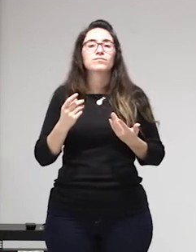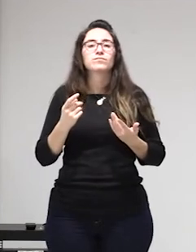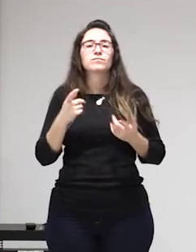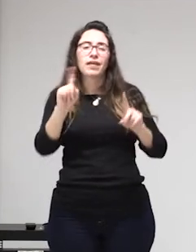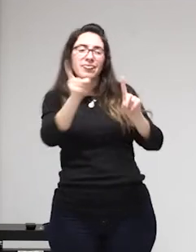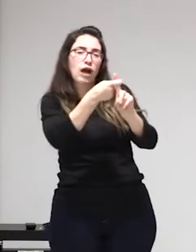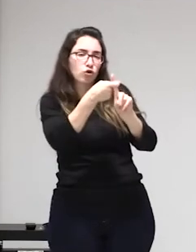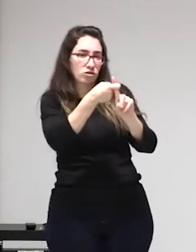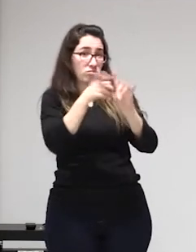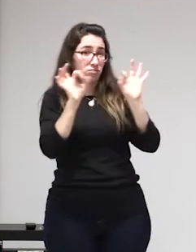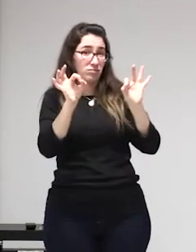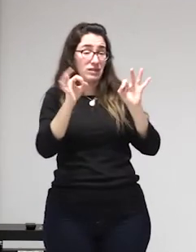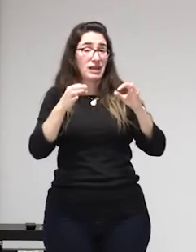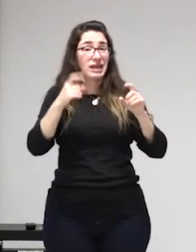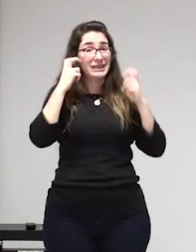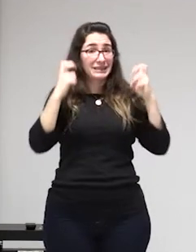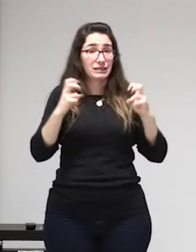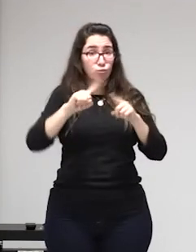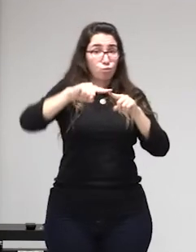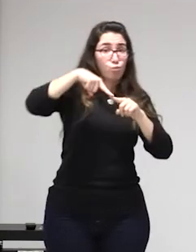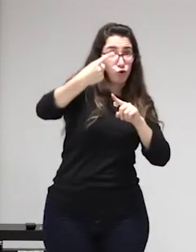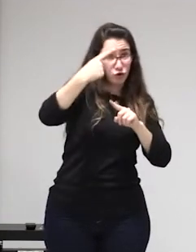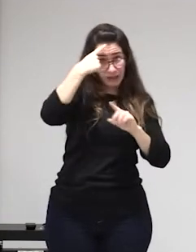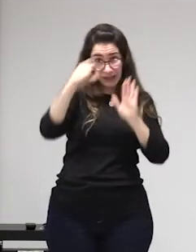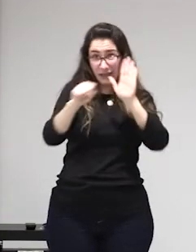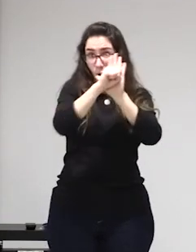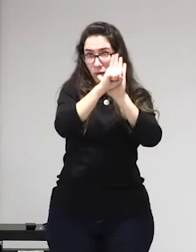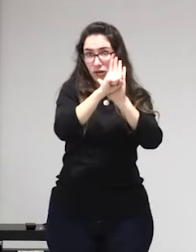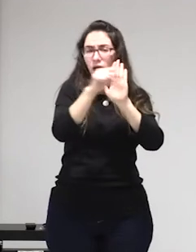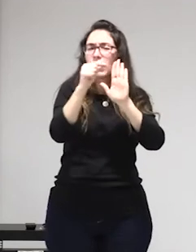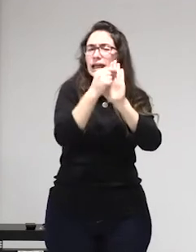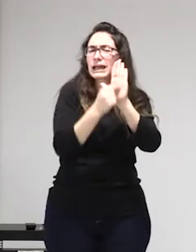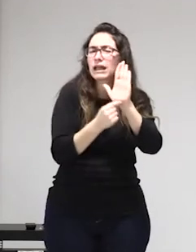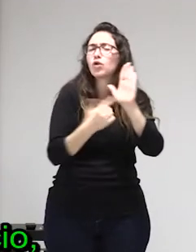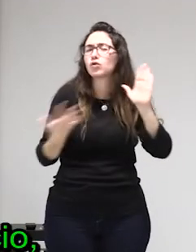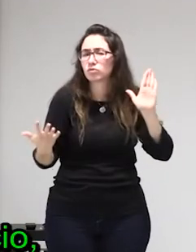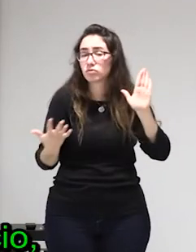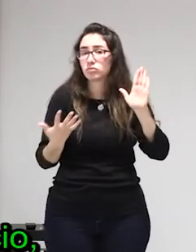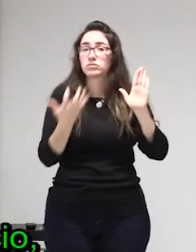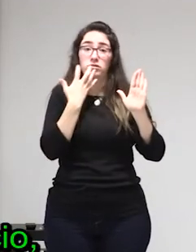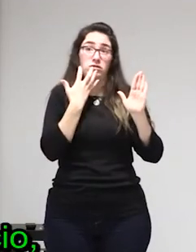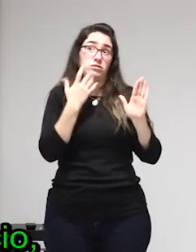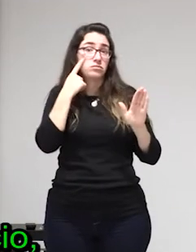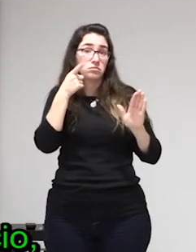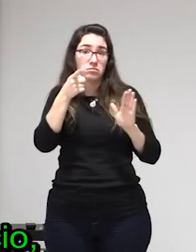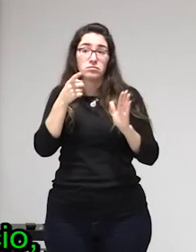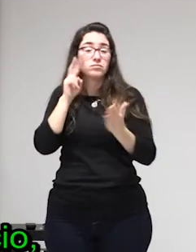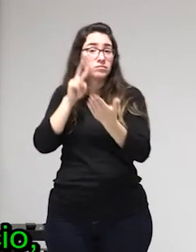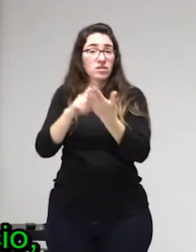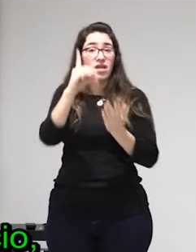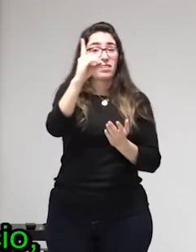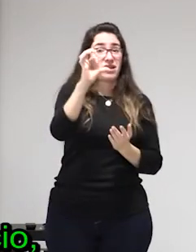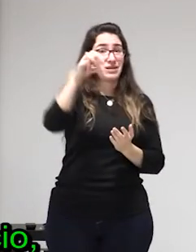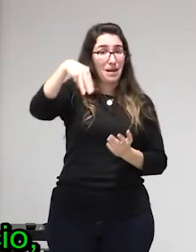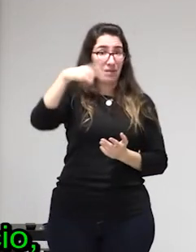punitivas más peligra nuestra salud no sólo física sino también mental pero vuelvo a decir cambiemos las